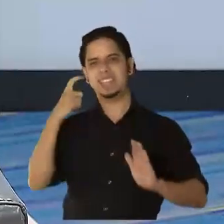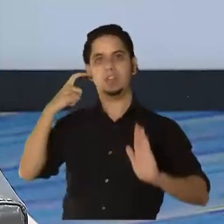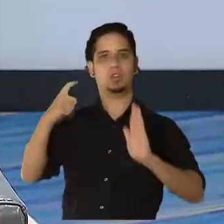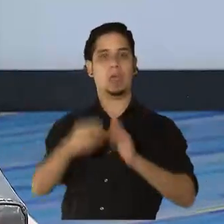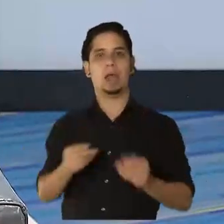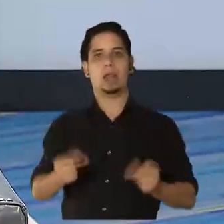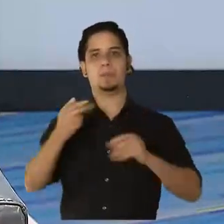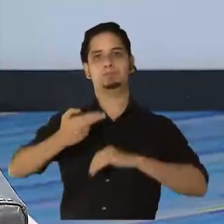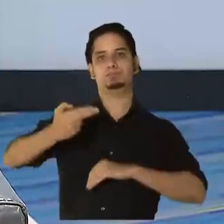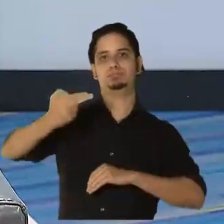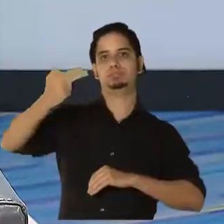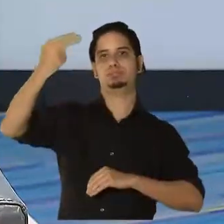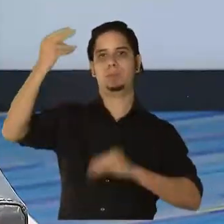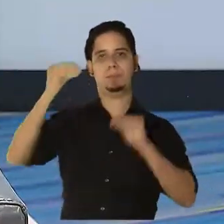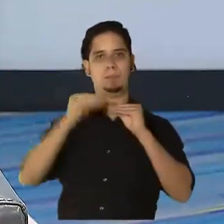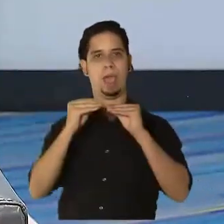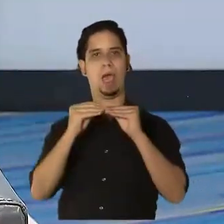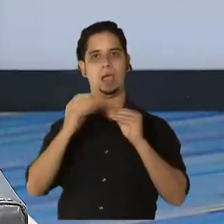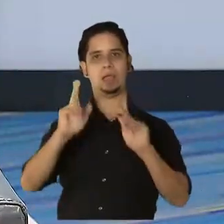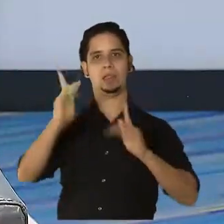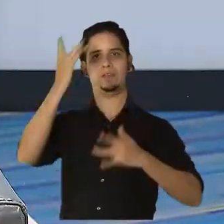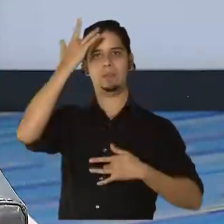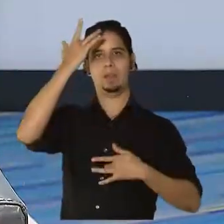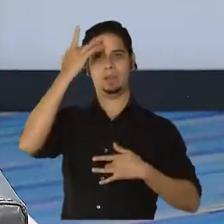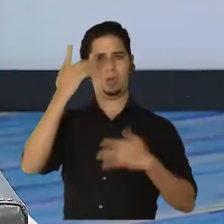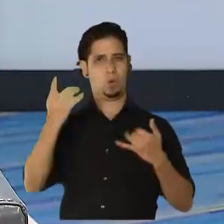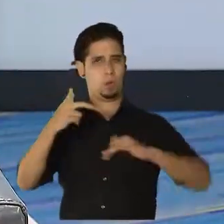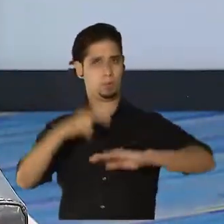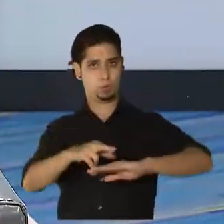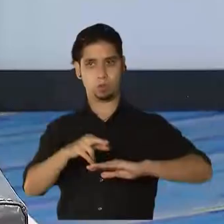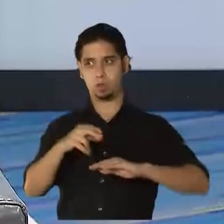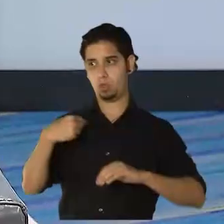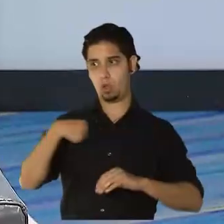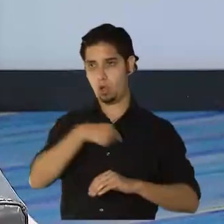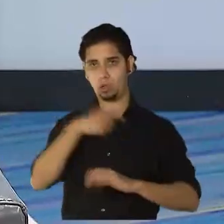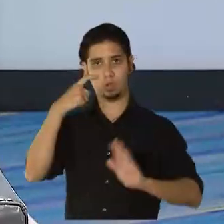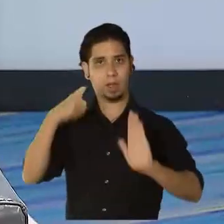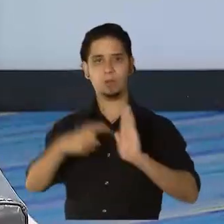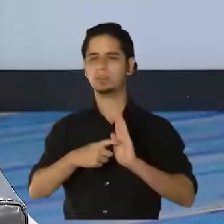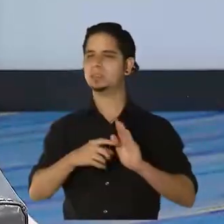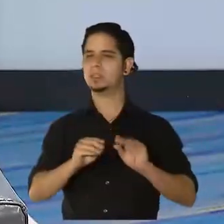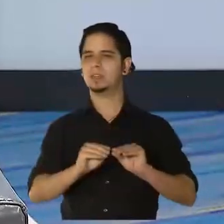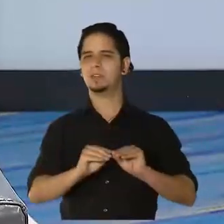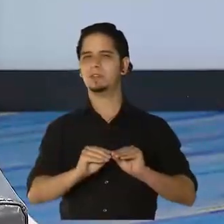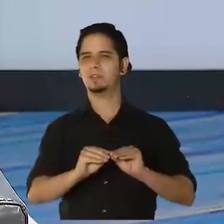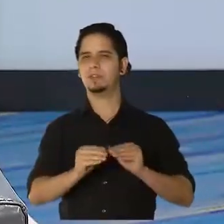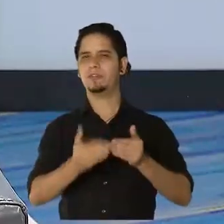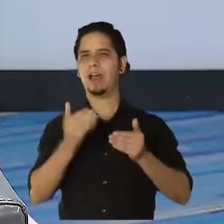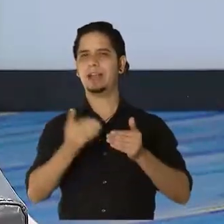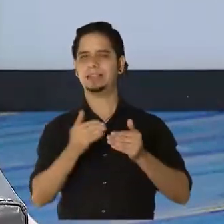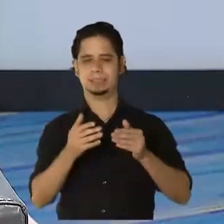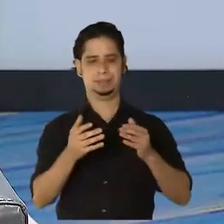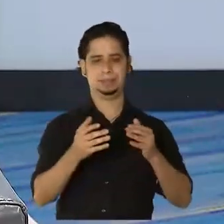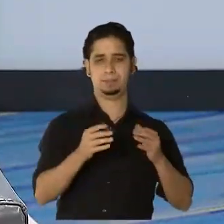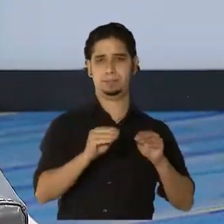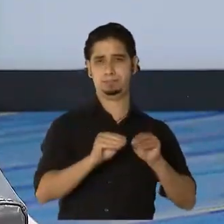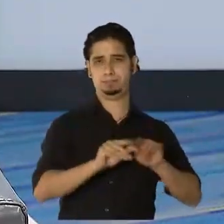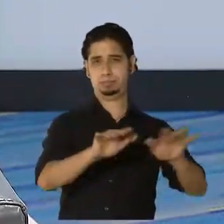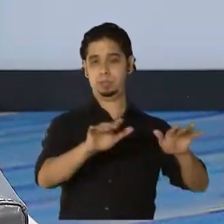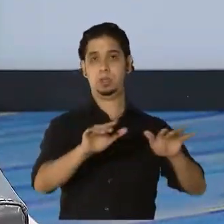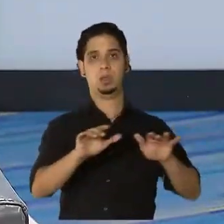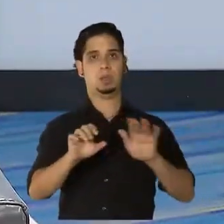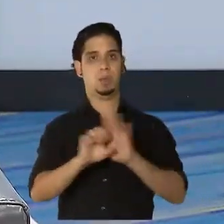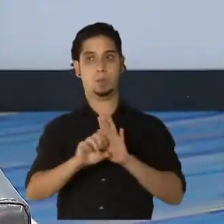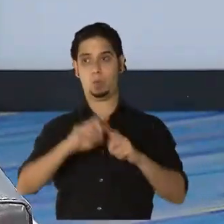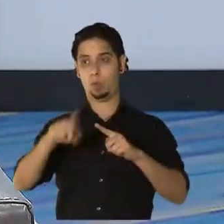Y hoy Puerto Rico está en una situación donde tiene una transmisión comunitaria. Así que cada vez que hacemos flexibilizaciones no estamos empezando